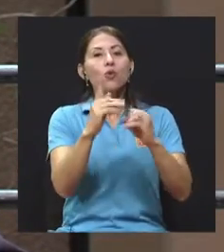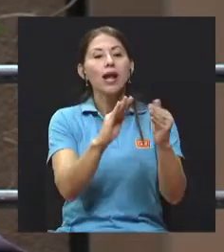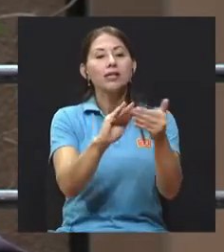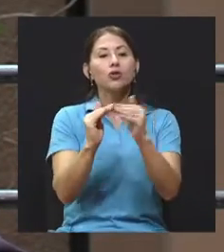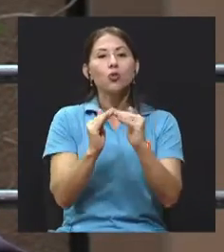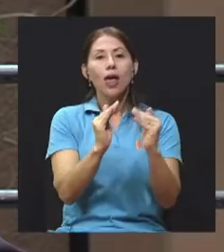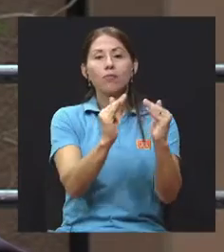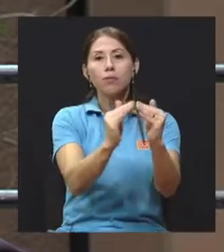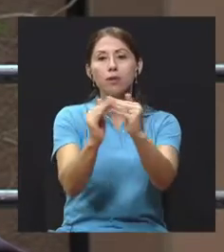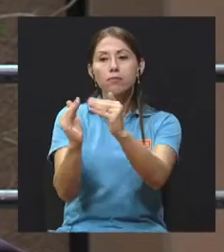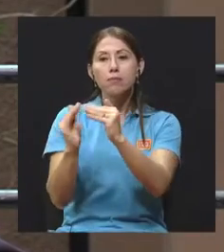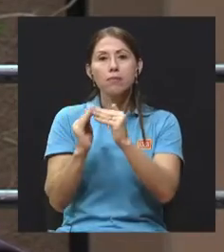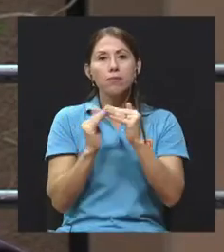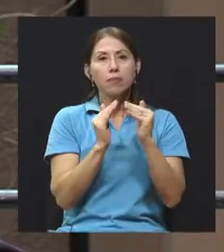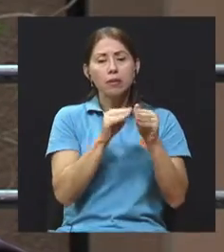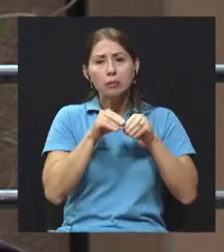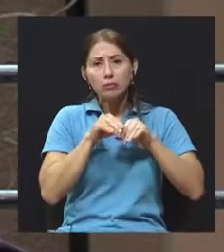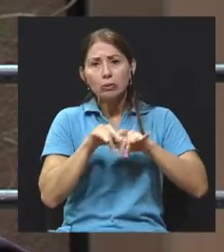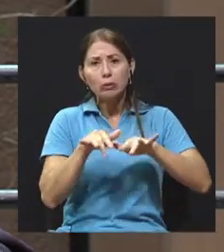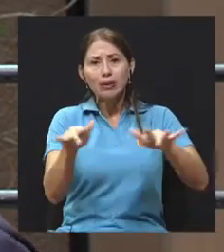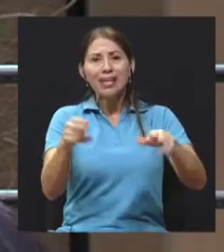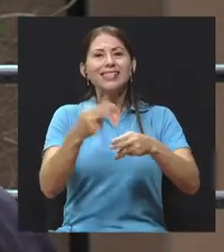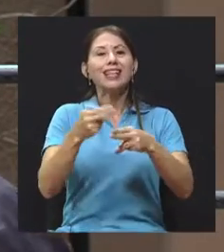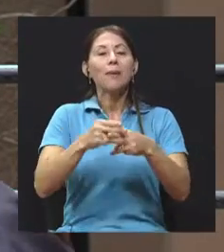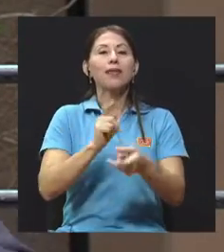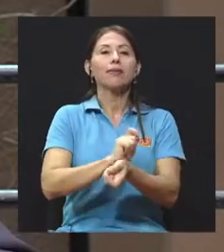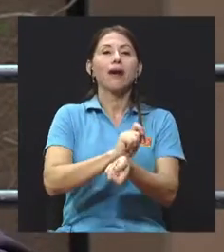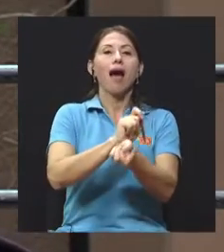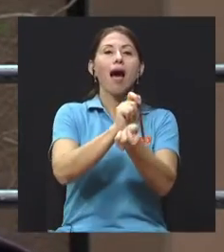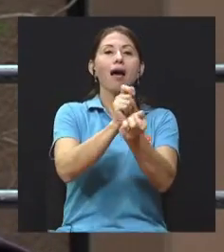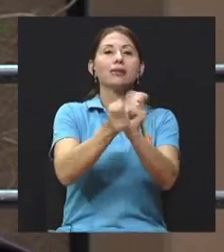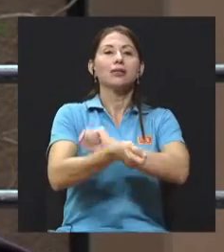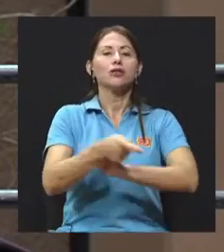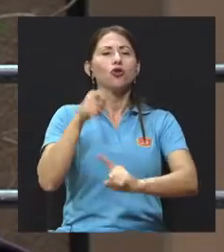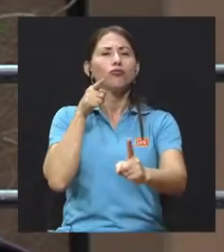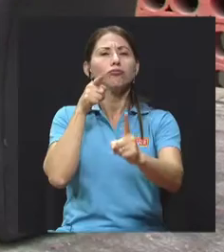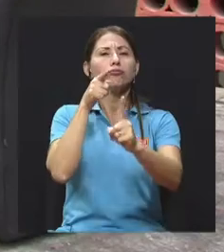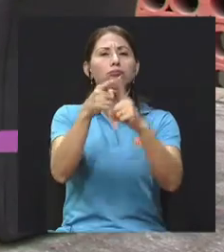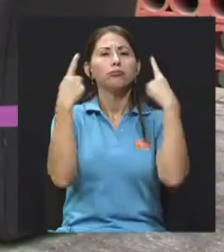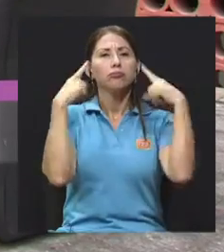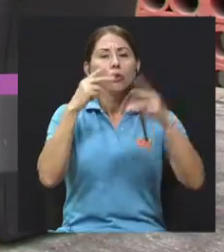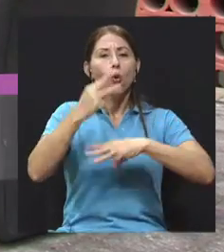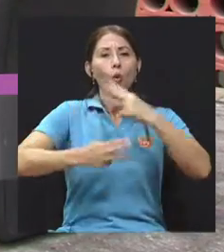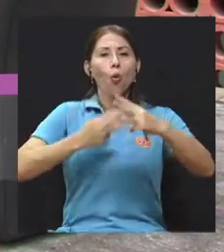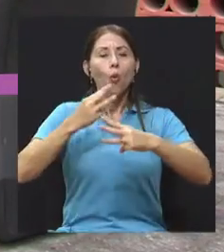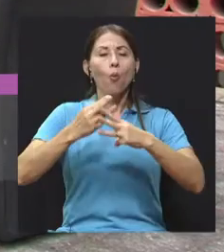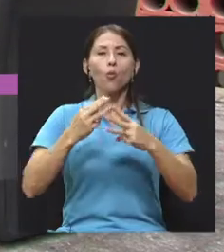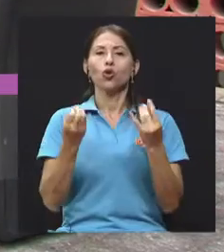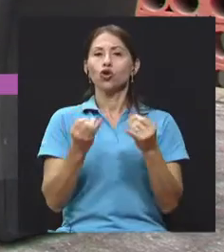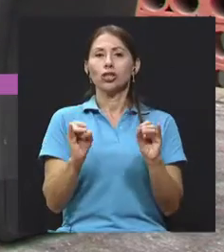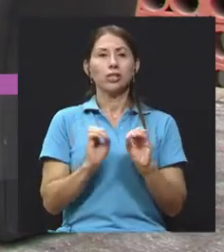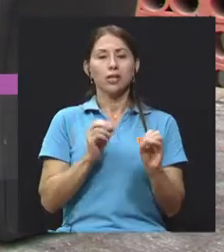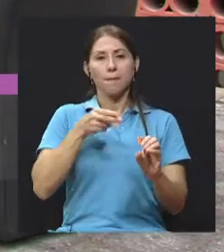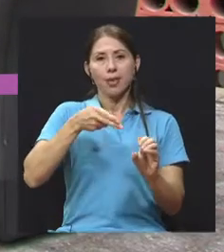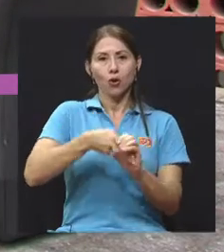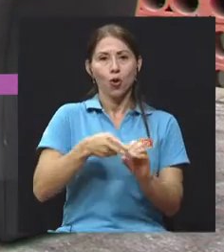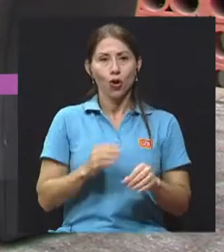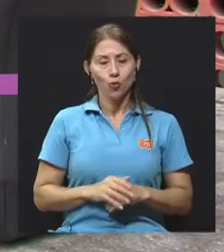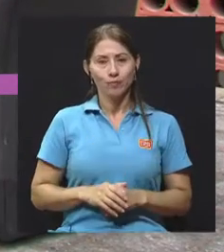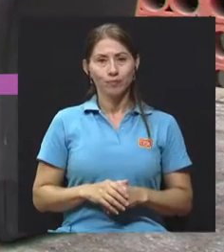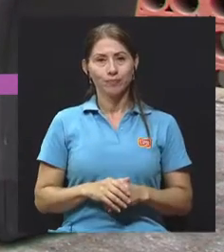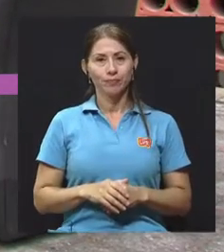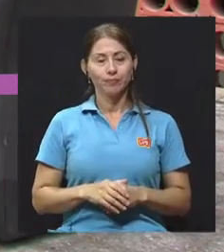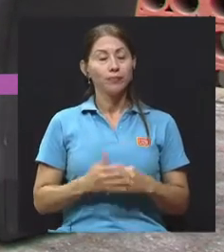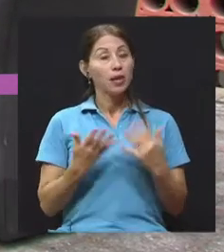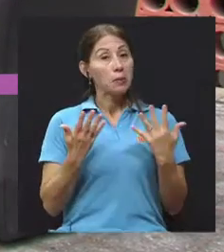barrios que se llaman barrios de transición hacia un mundo sin petróleo. Don Luis, tal vez, ya como para ir